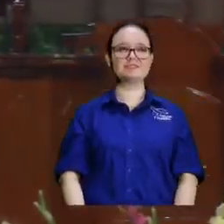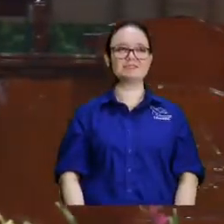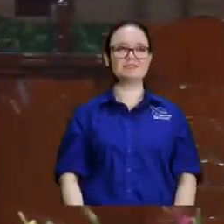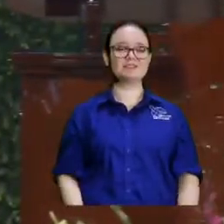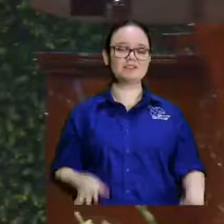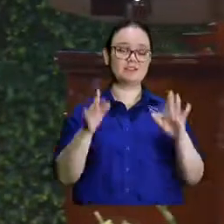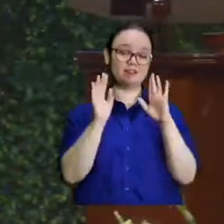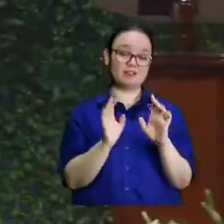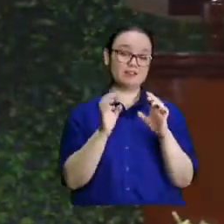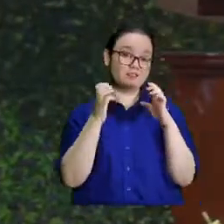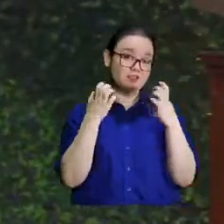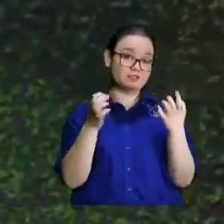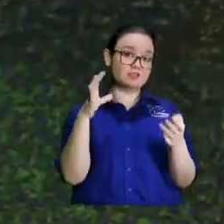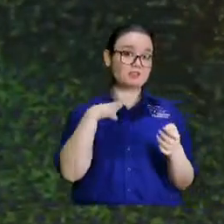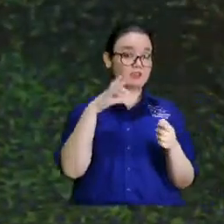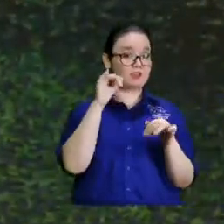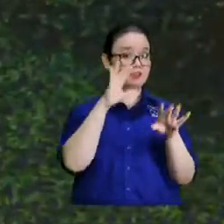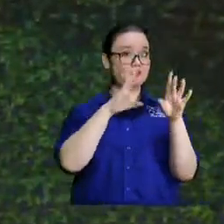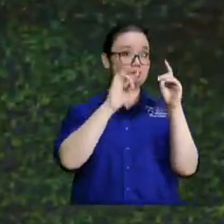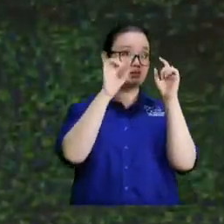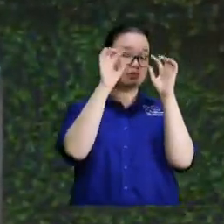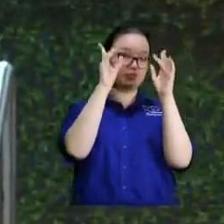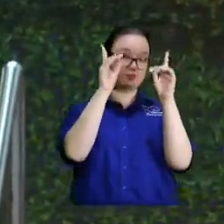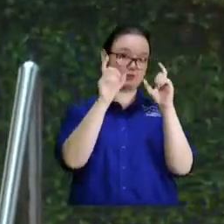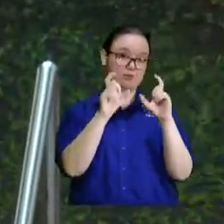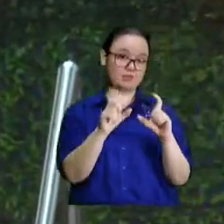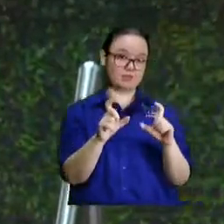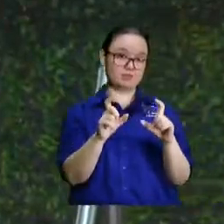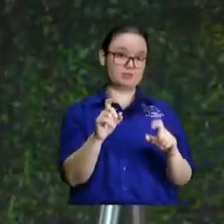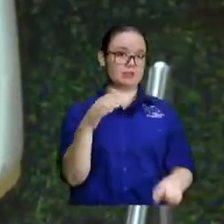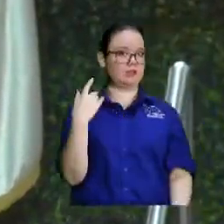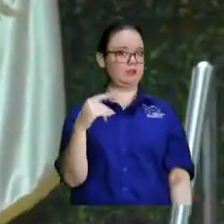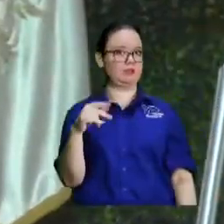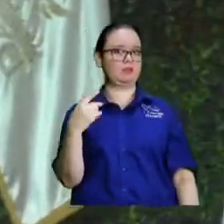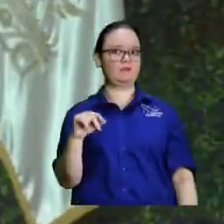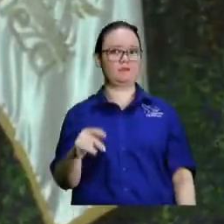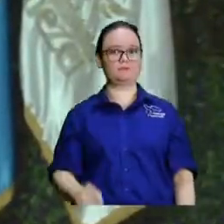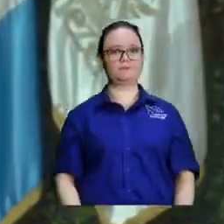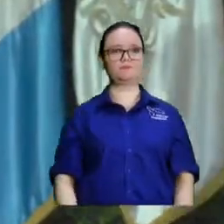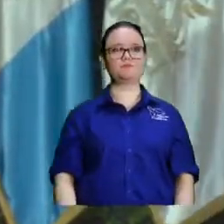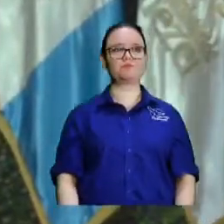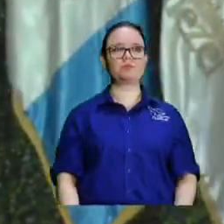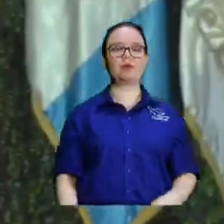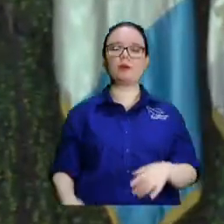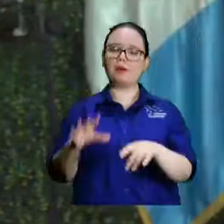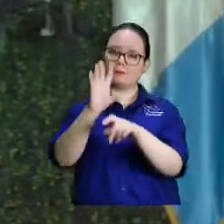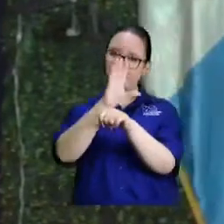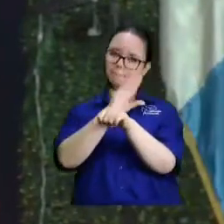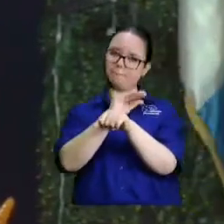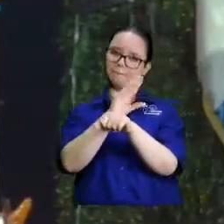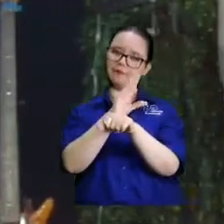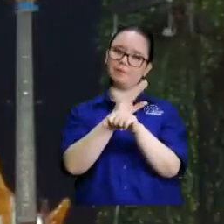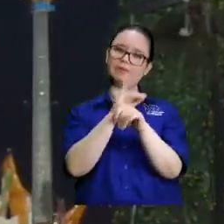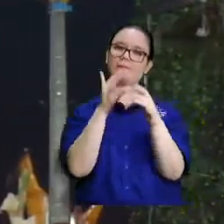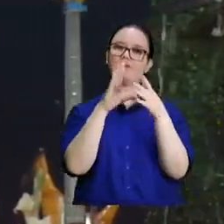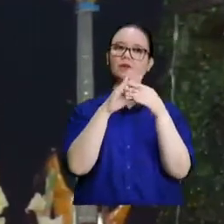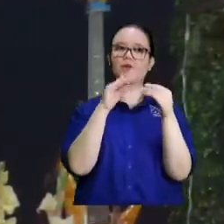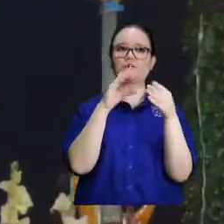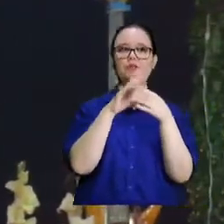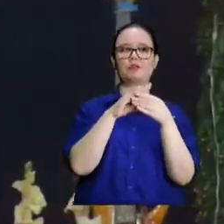entonces hay algunas doctrinas que me han preocupado hermano déjeme contarle algo que me sucedió cuando estaba